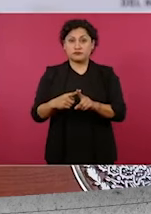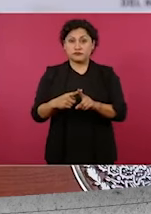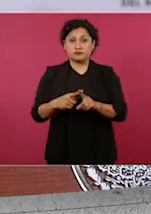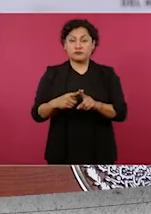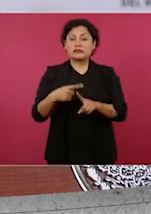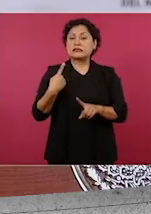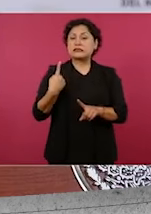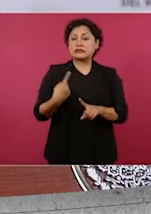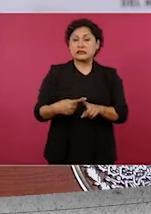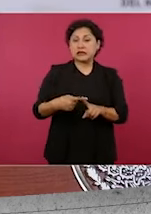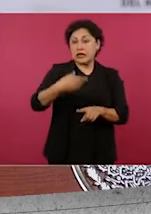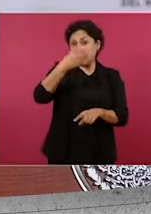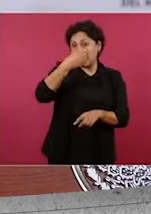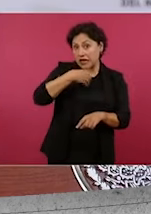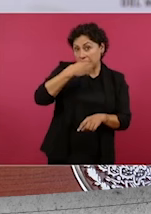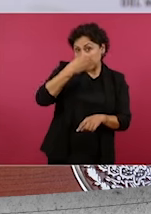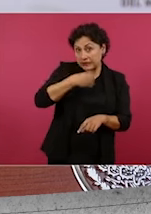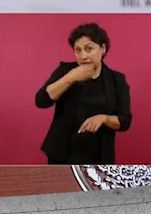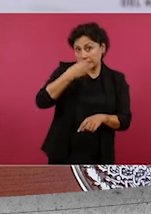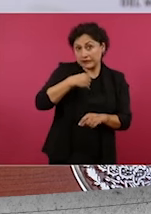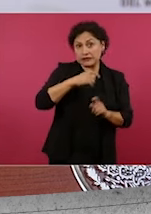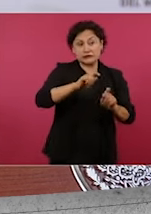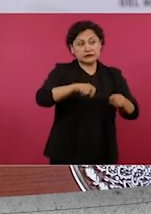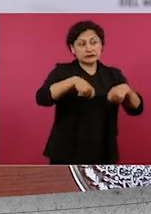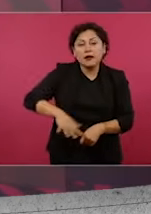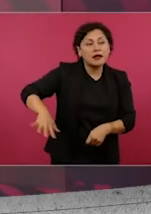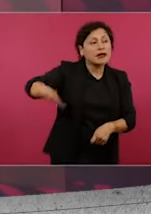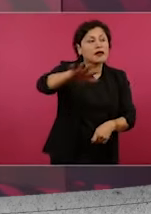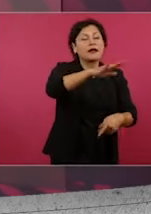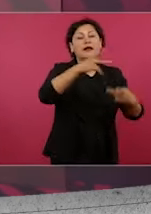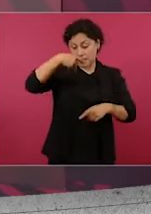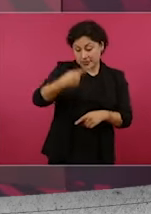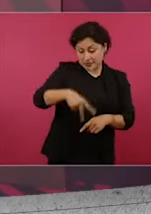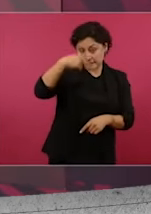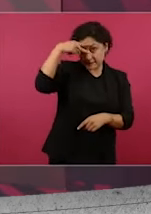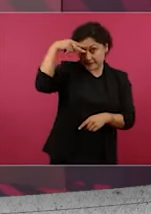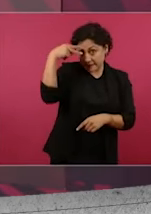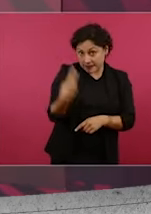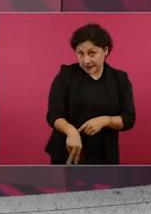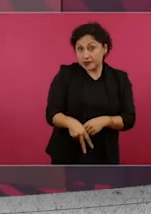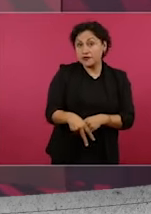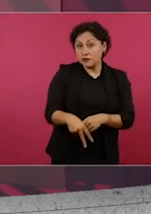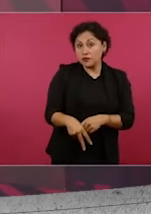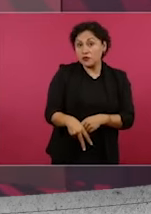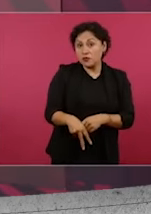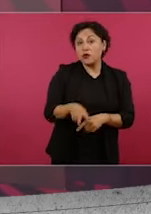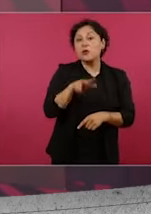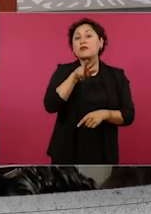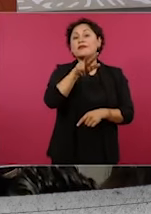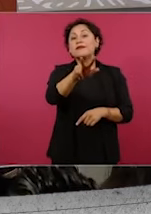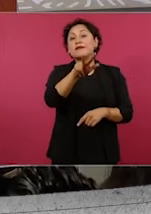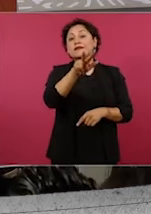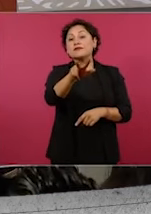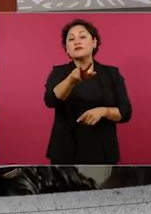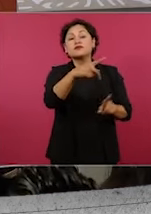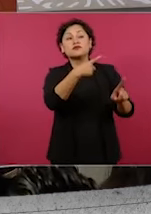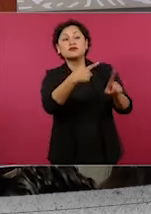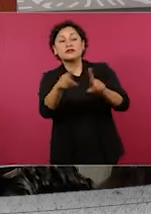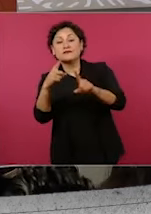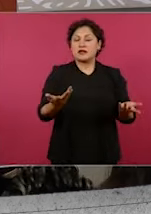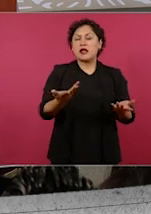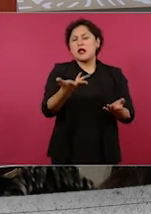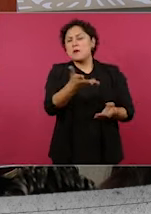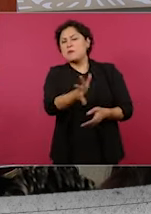y entregó en su sexenio 18 millones de hectáreas a un millón de familias campesinas. Pero acá